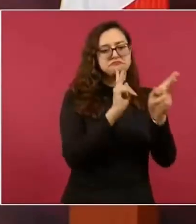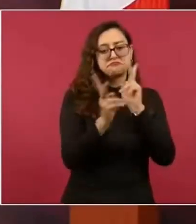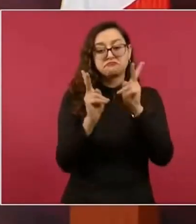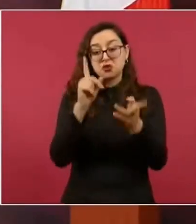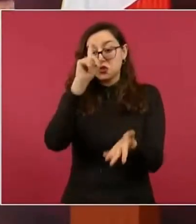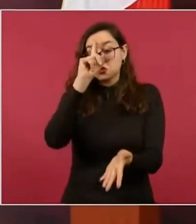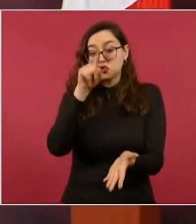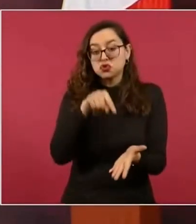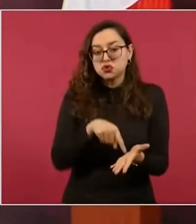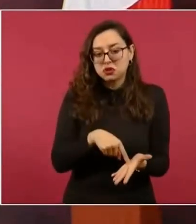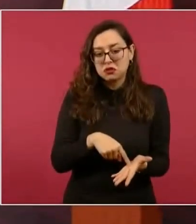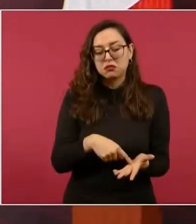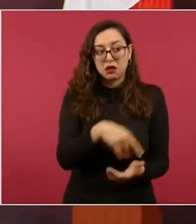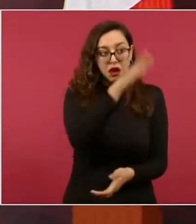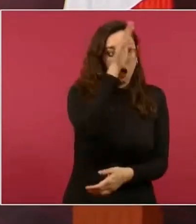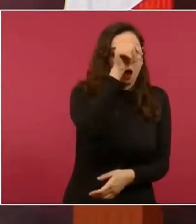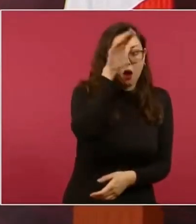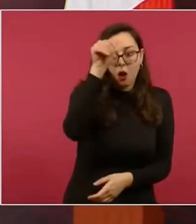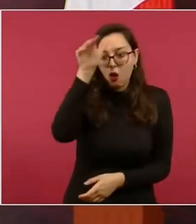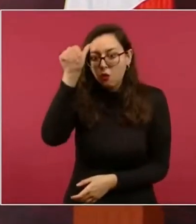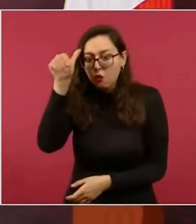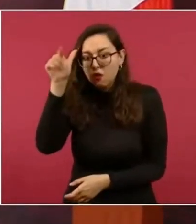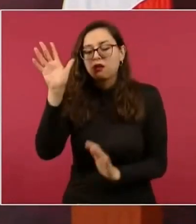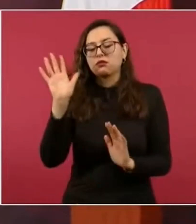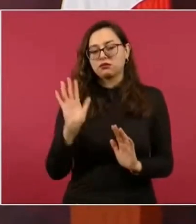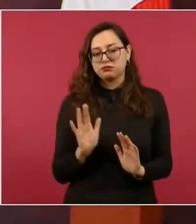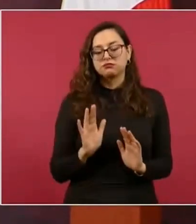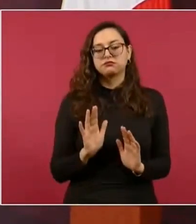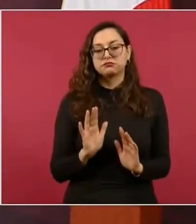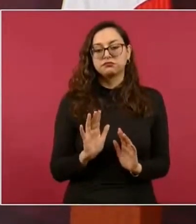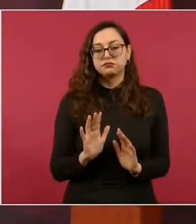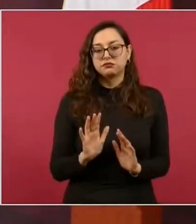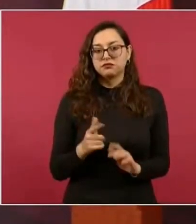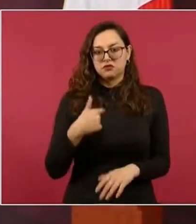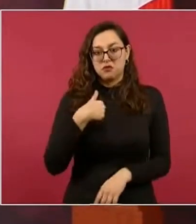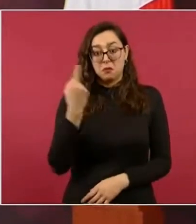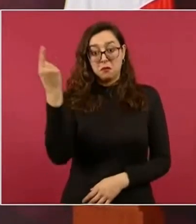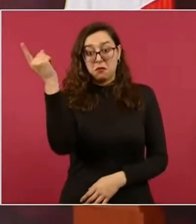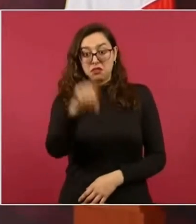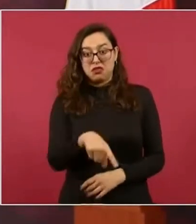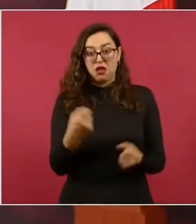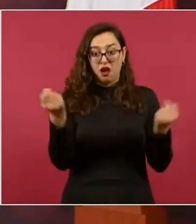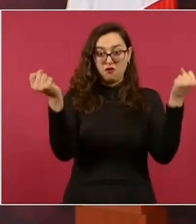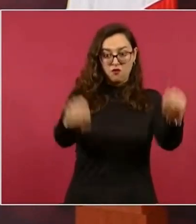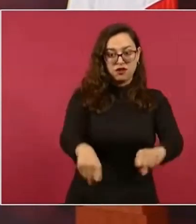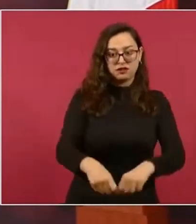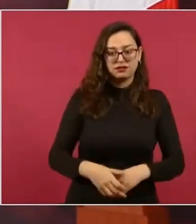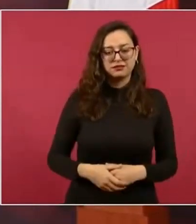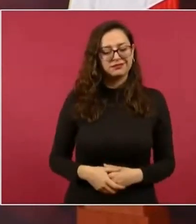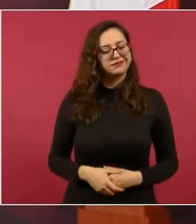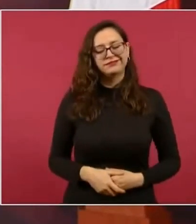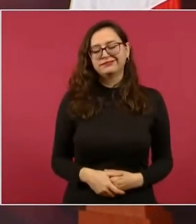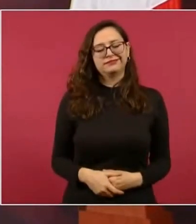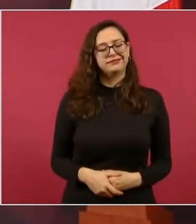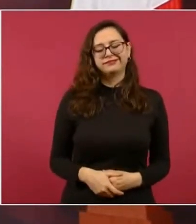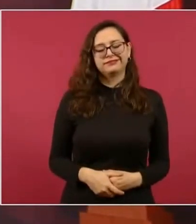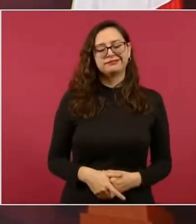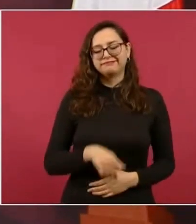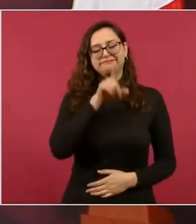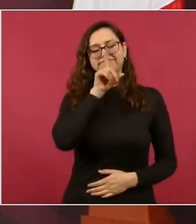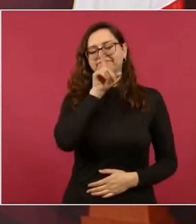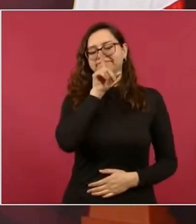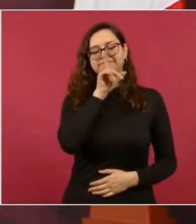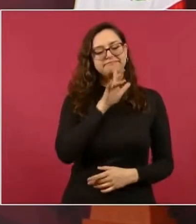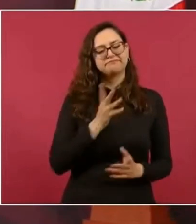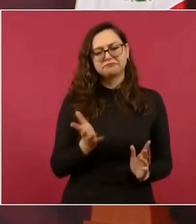creo, por consenso, no queremos imponer